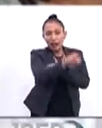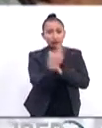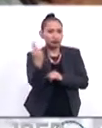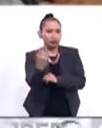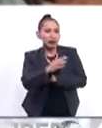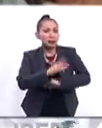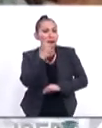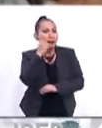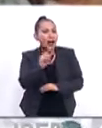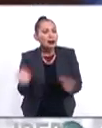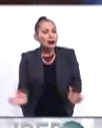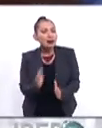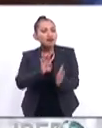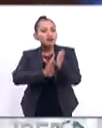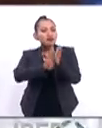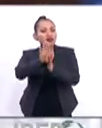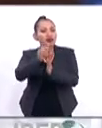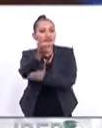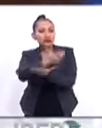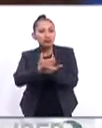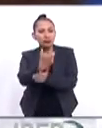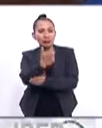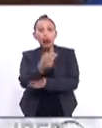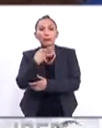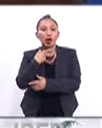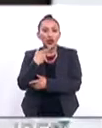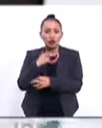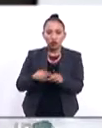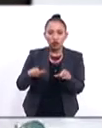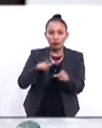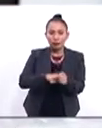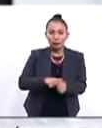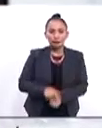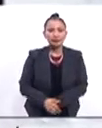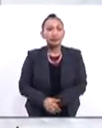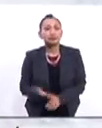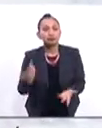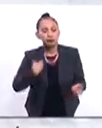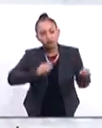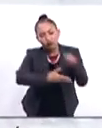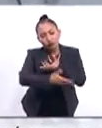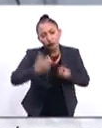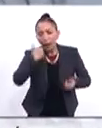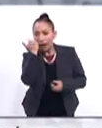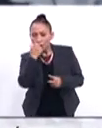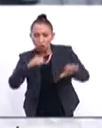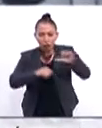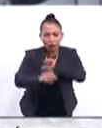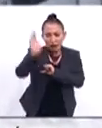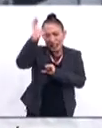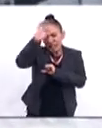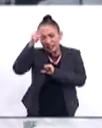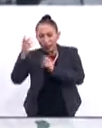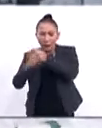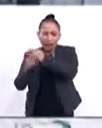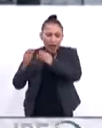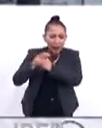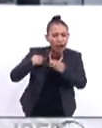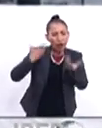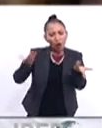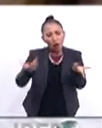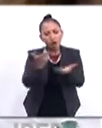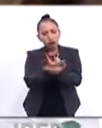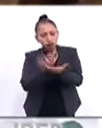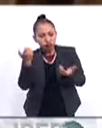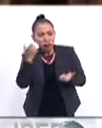es necesario para impulsar el crecimiento económico, político y social. El intercambio de estudiantes, científicos, de materiales y recursos